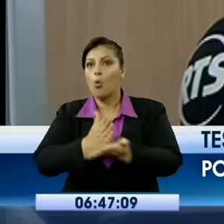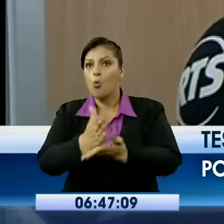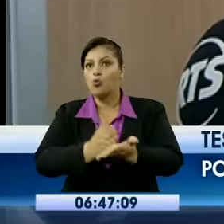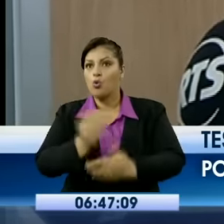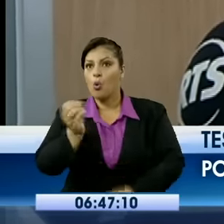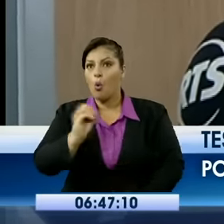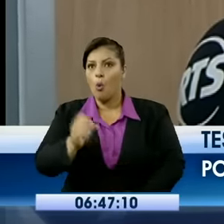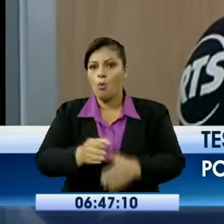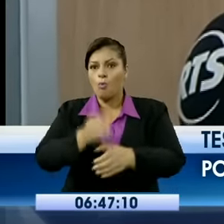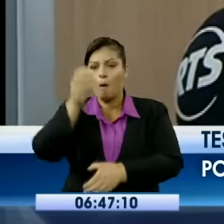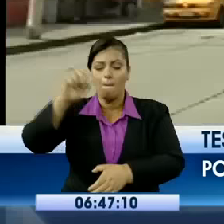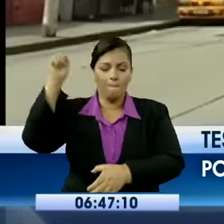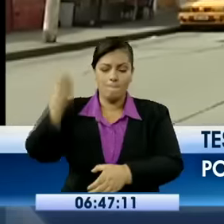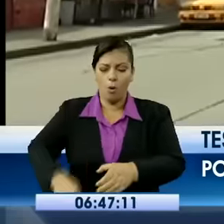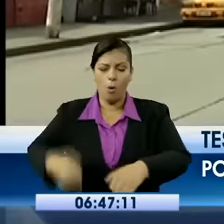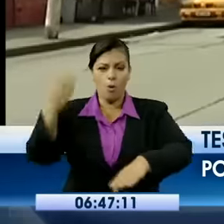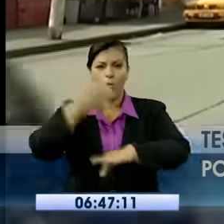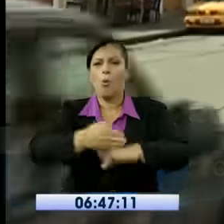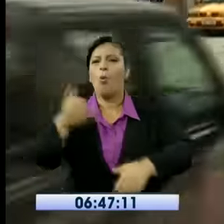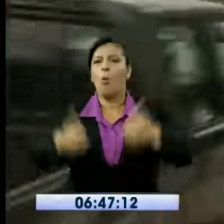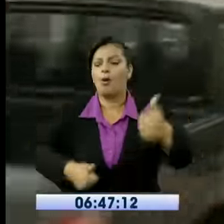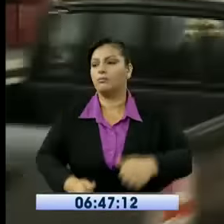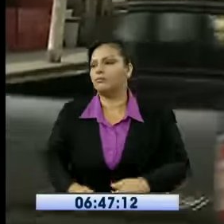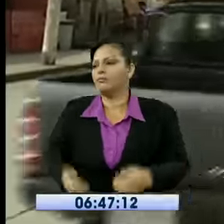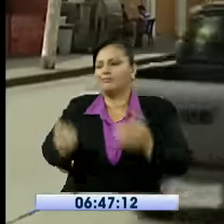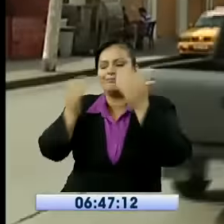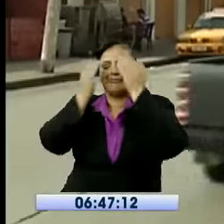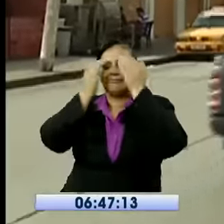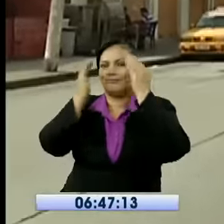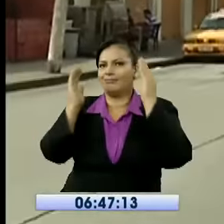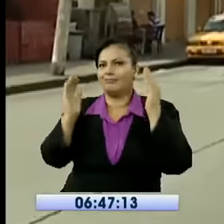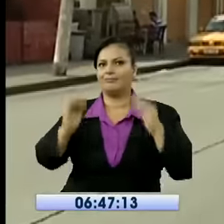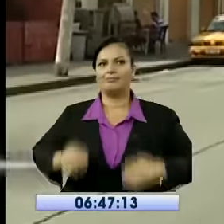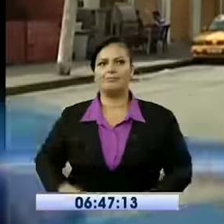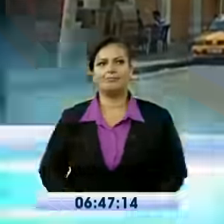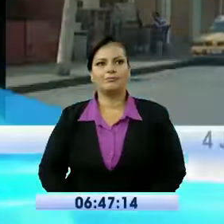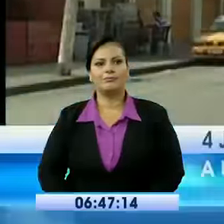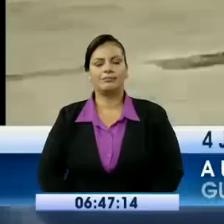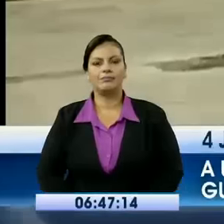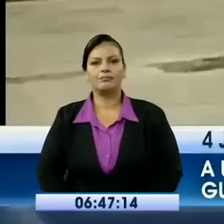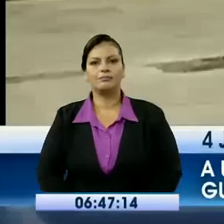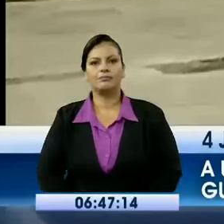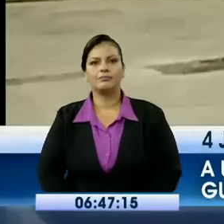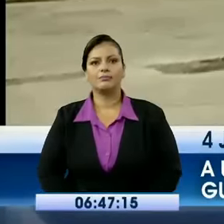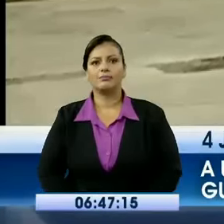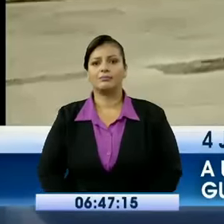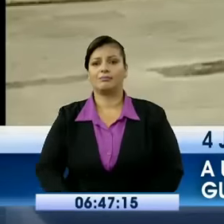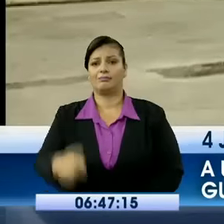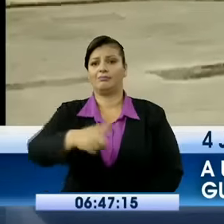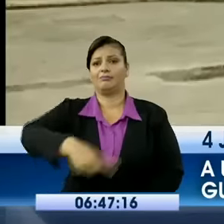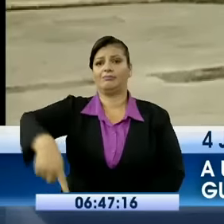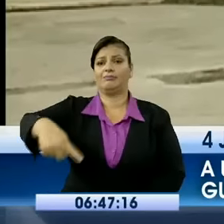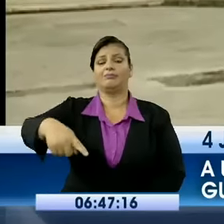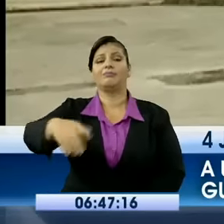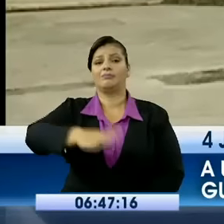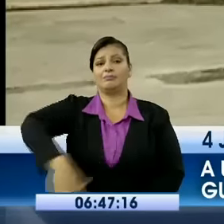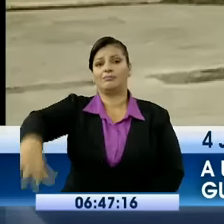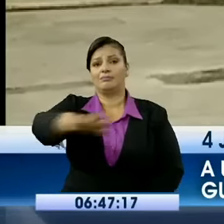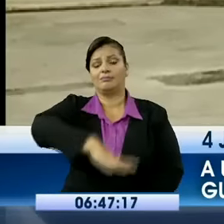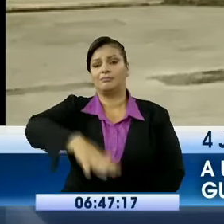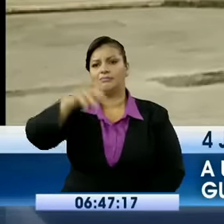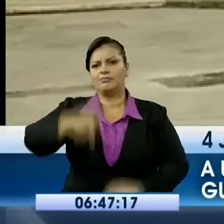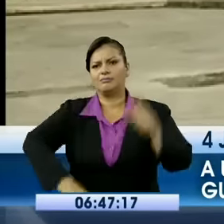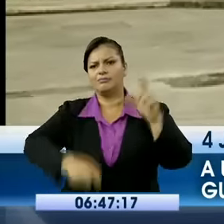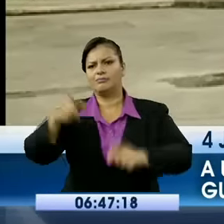que es piedra y botellas. Según los asustados vecinos de los esteros, sí hay patrullajes policiales en el